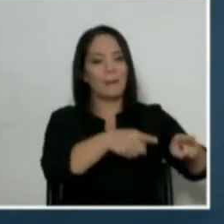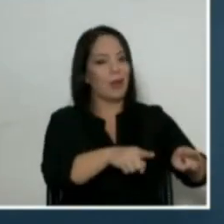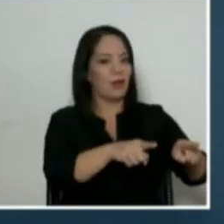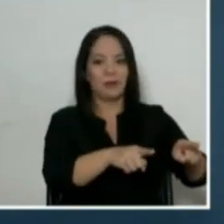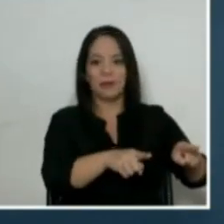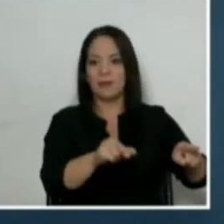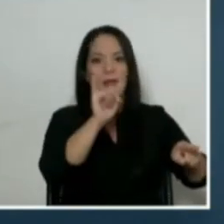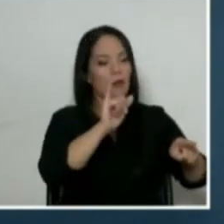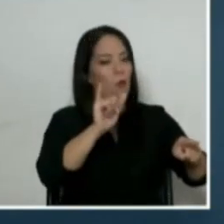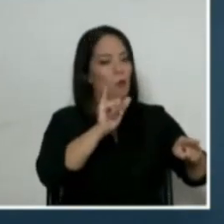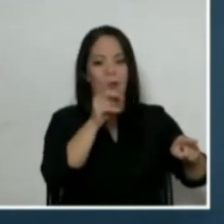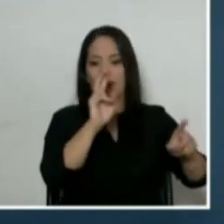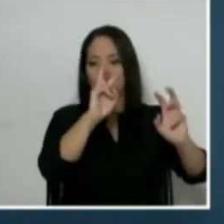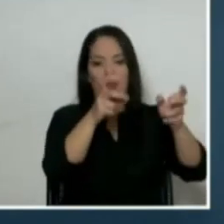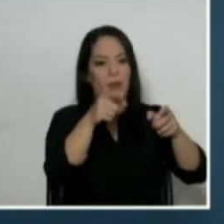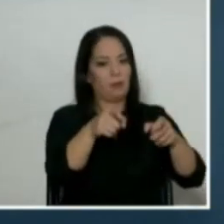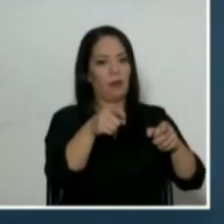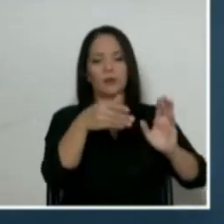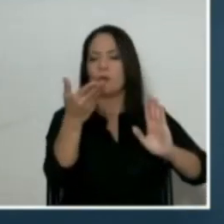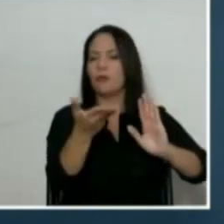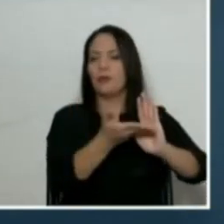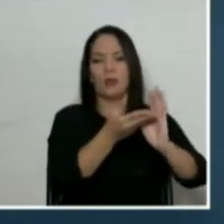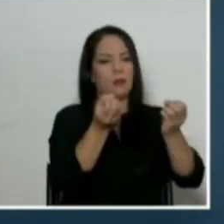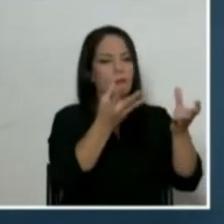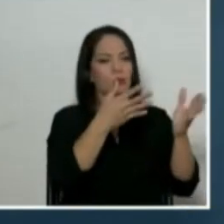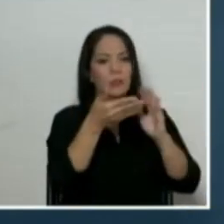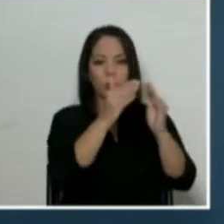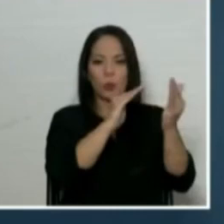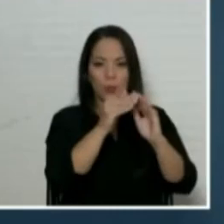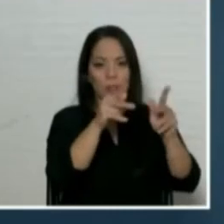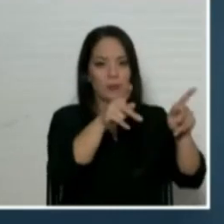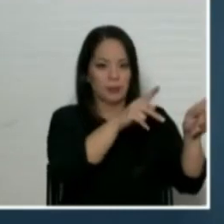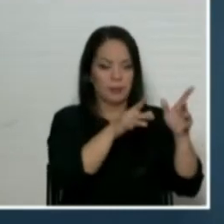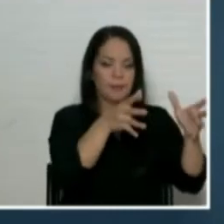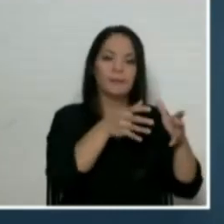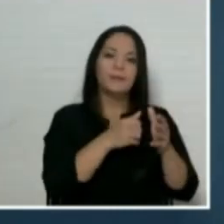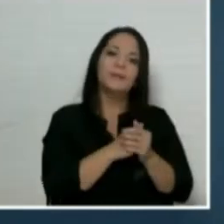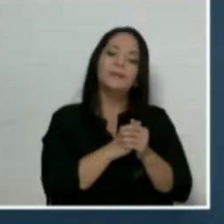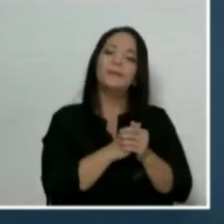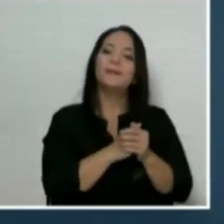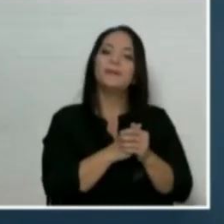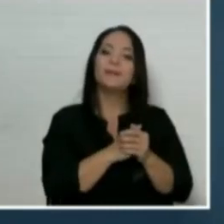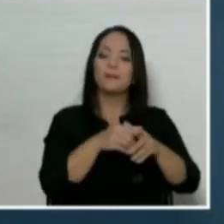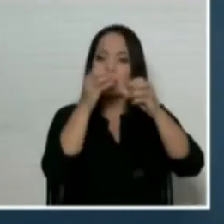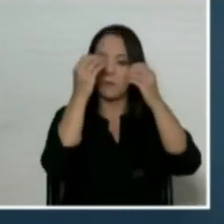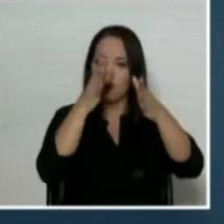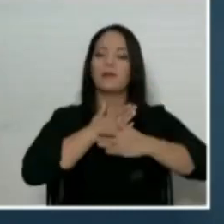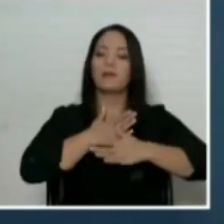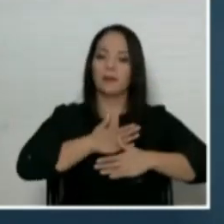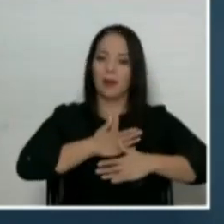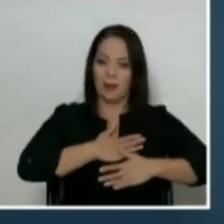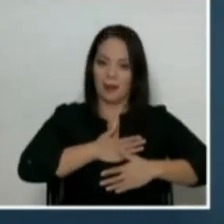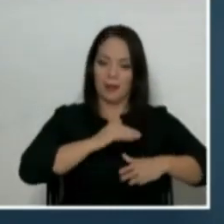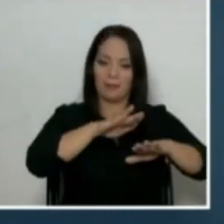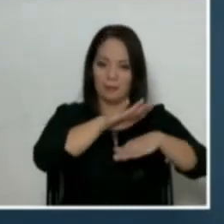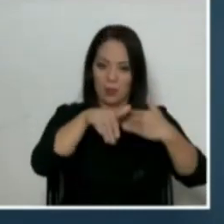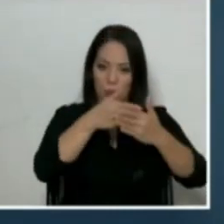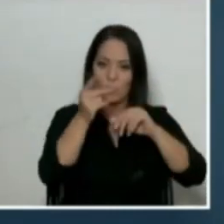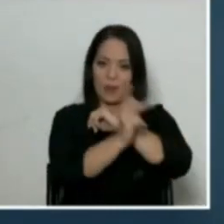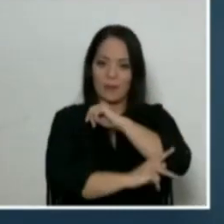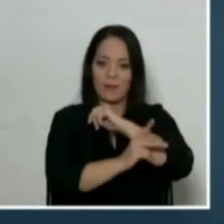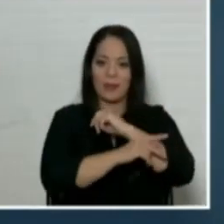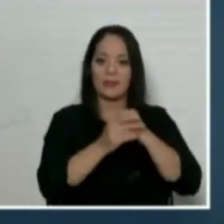daño le causan a las diferentes comunidades. Y para tranquilidad de todo el país, y porque